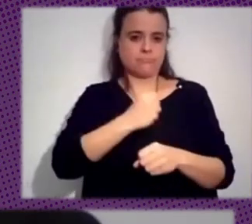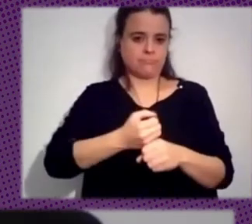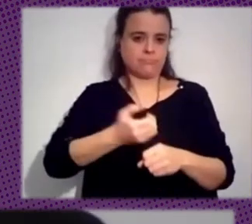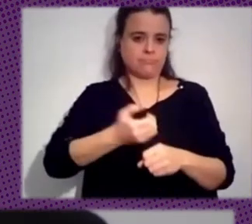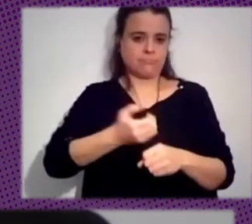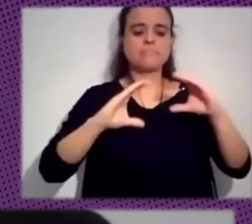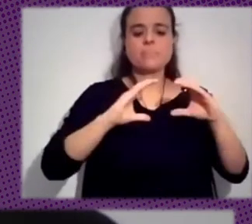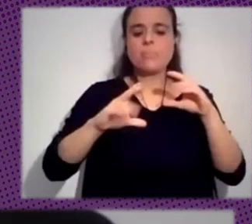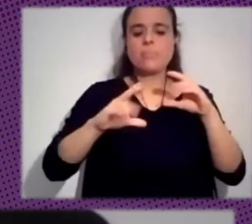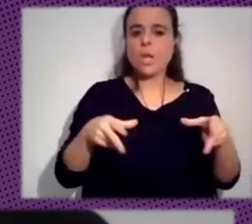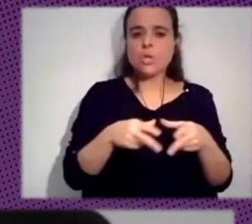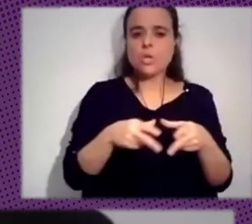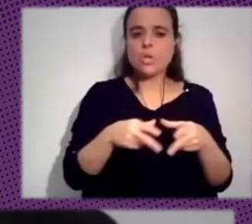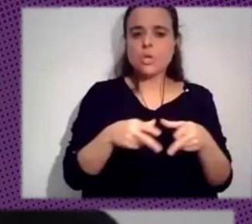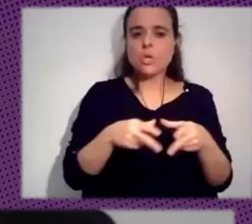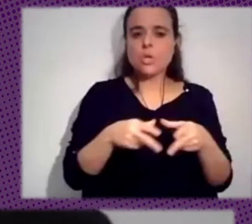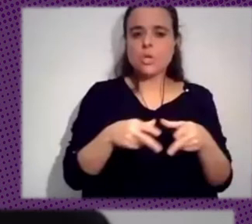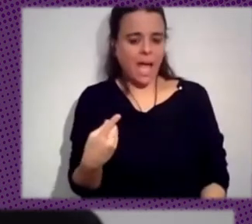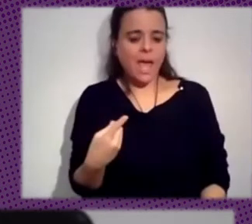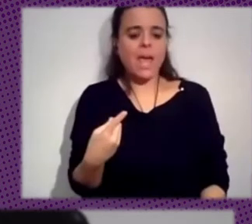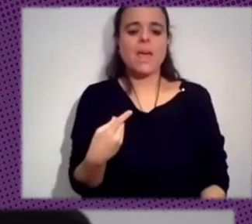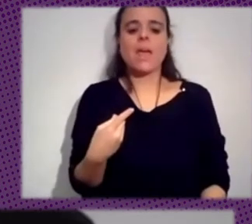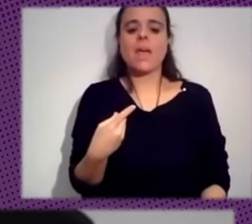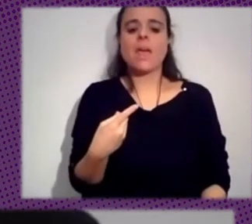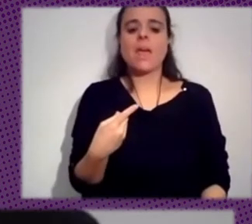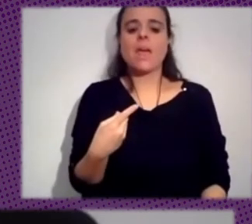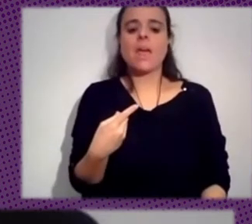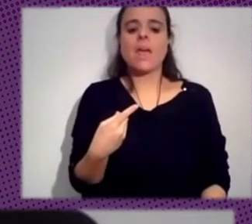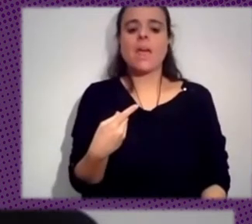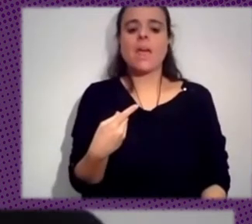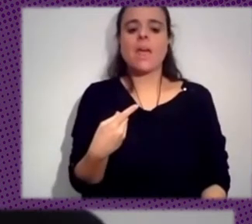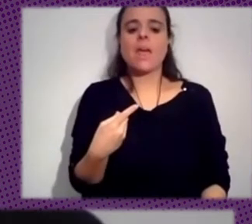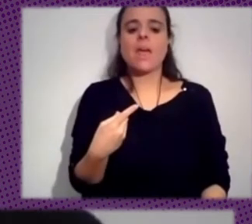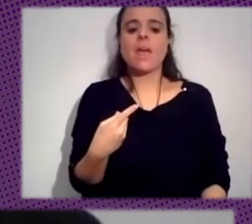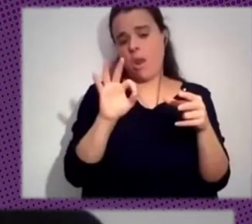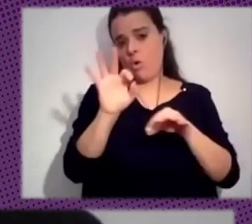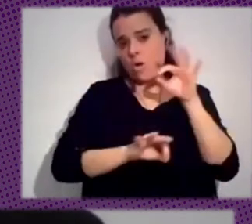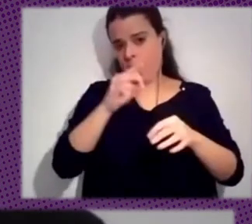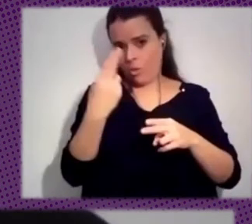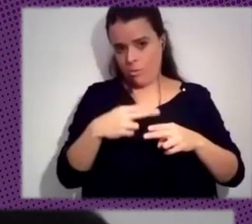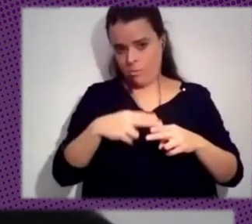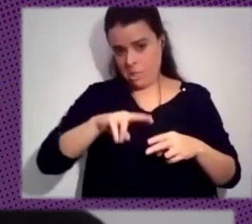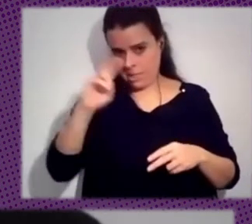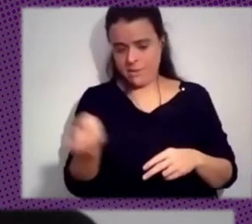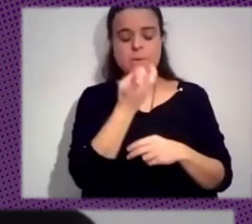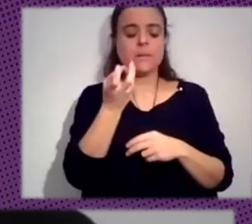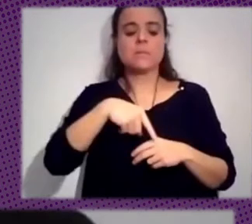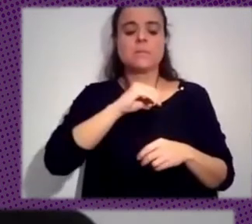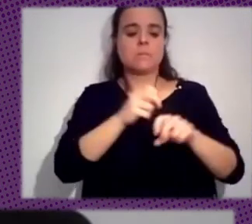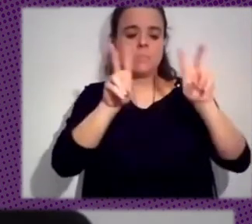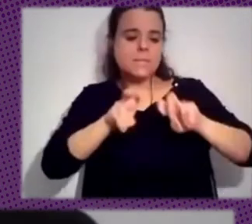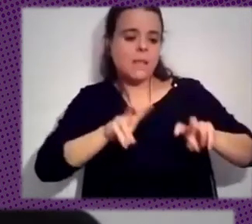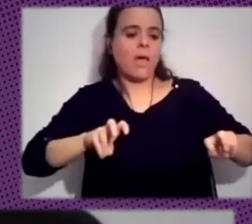social, con ONGs, con organizaciones sociales o políticas diversas, investigando y comunicando en redes